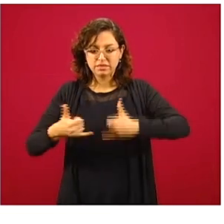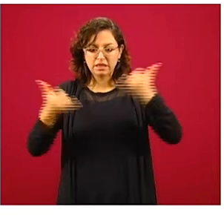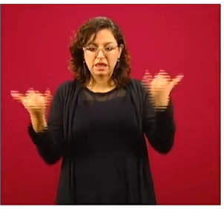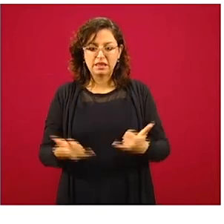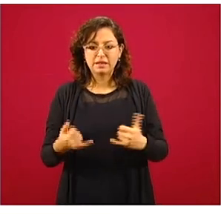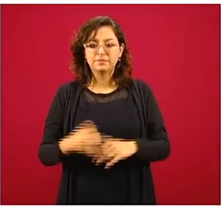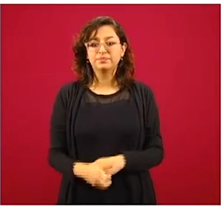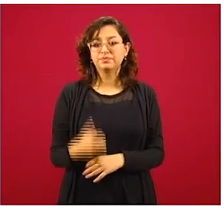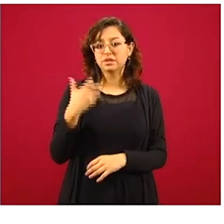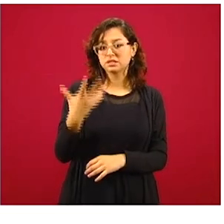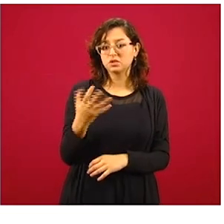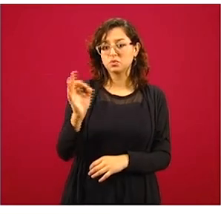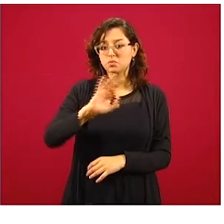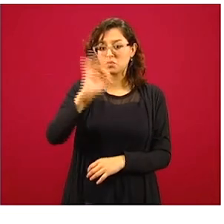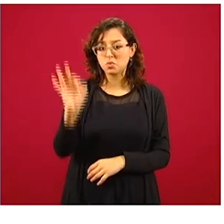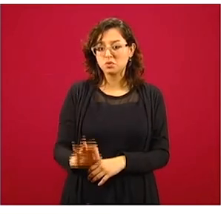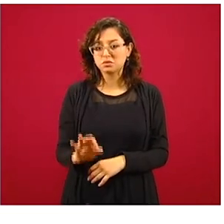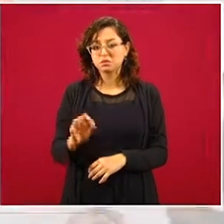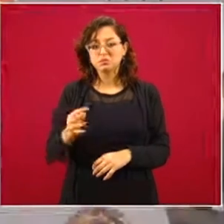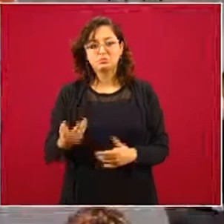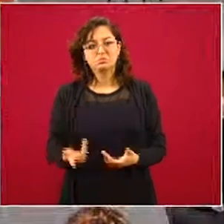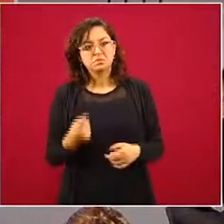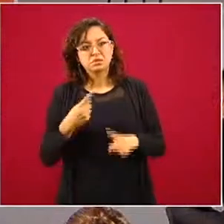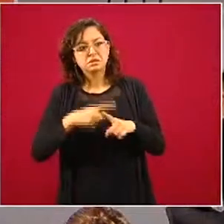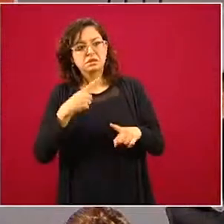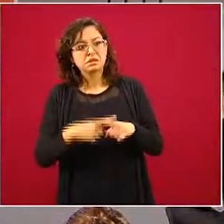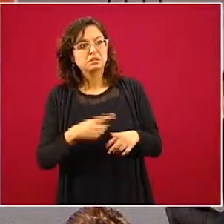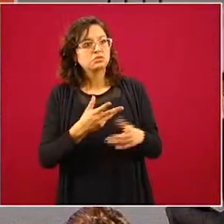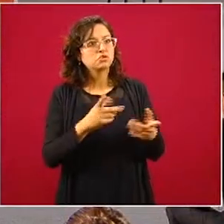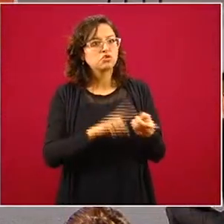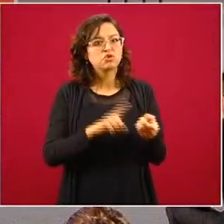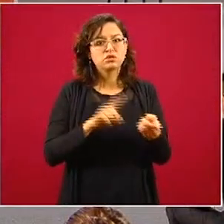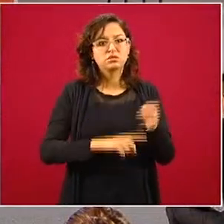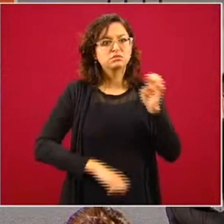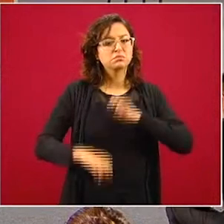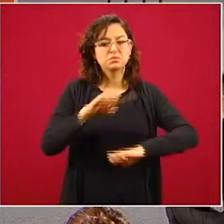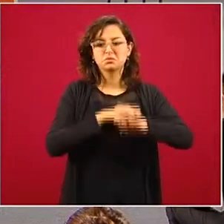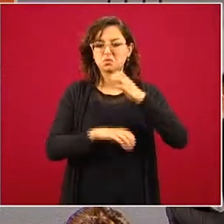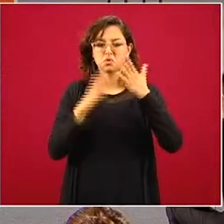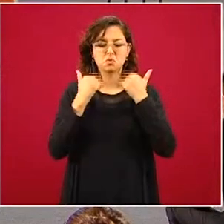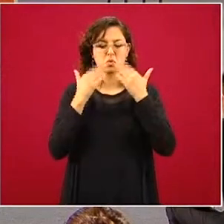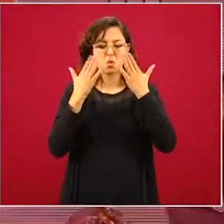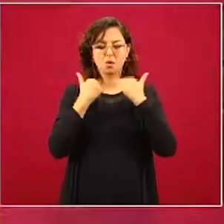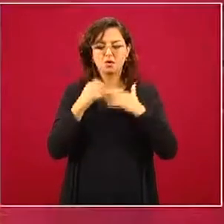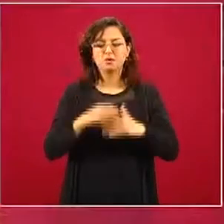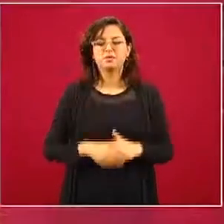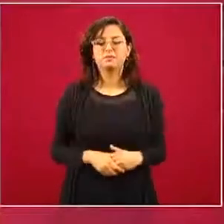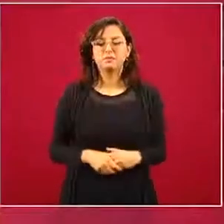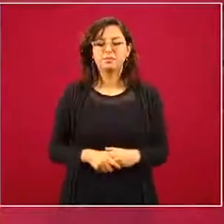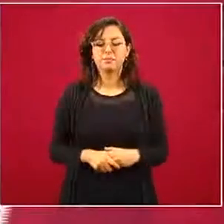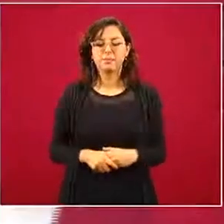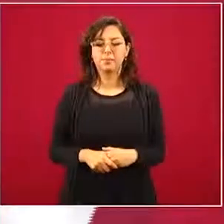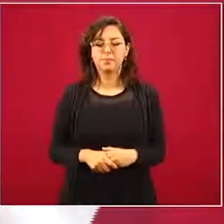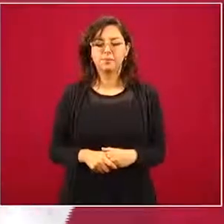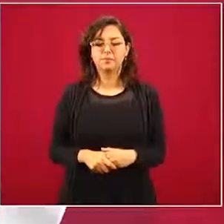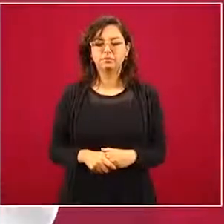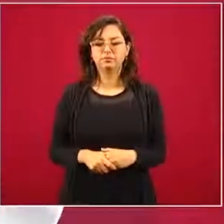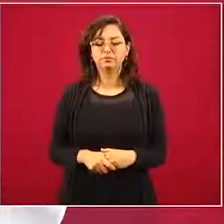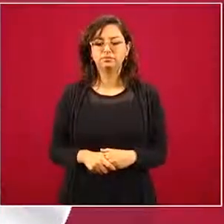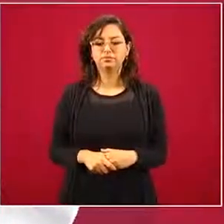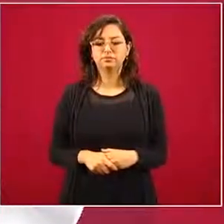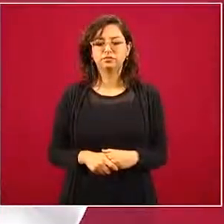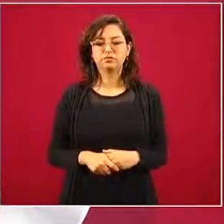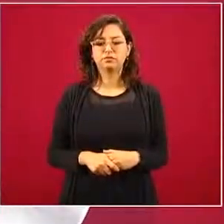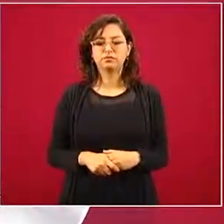% no se encontró a la empresa en el domicilio proporcionado. En el caso de quienes no